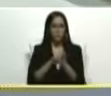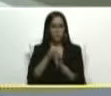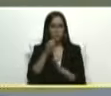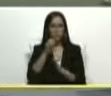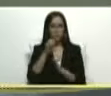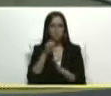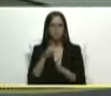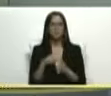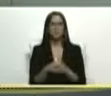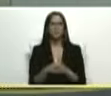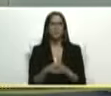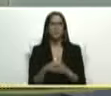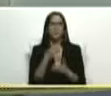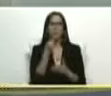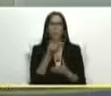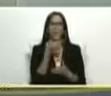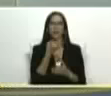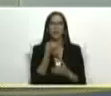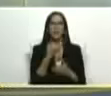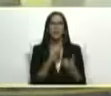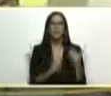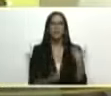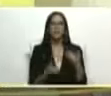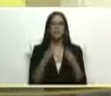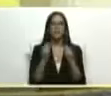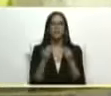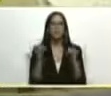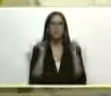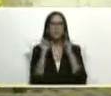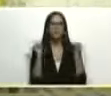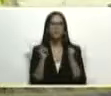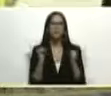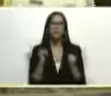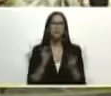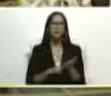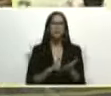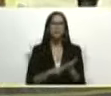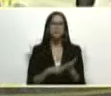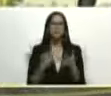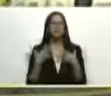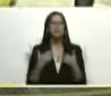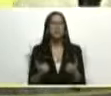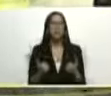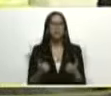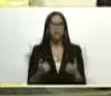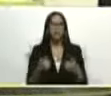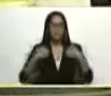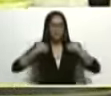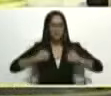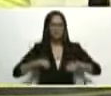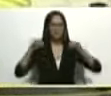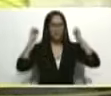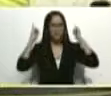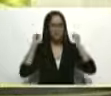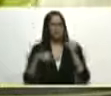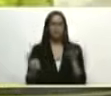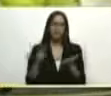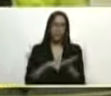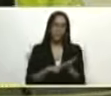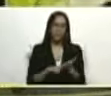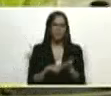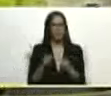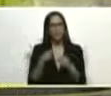bueno muy buenas tardes presidente super feliz definitivamente salud se viste de fiesta nuevamente la red